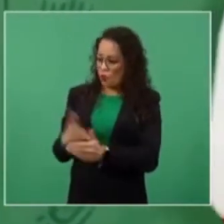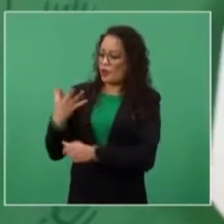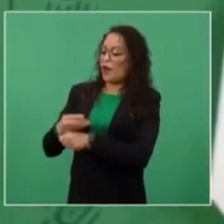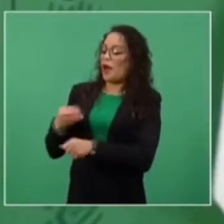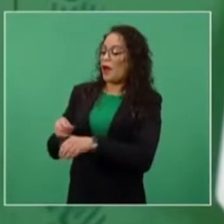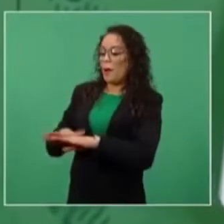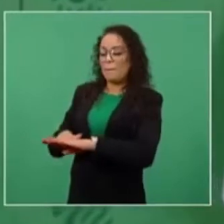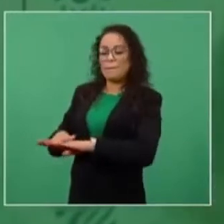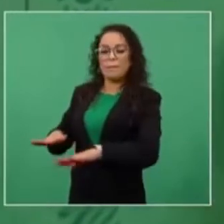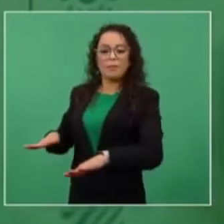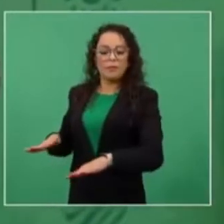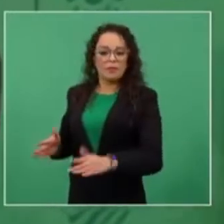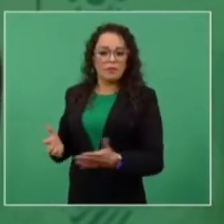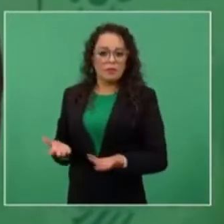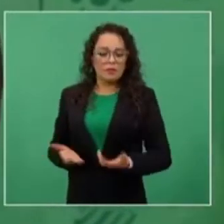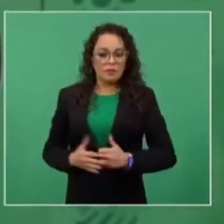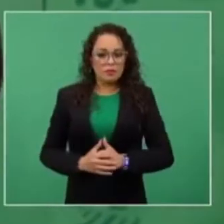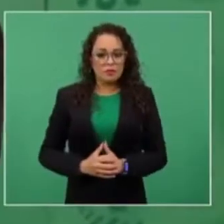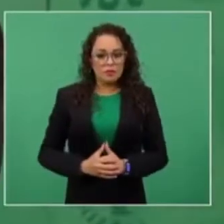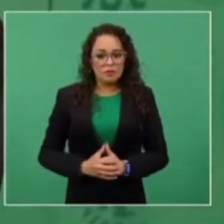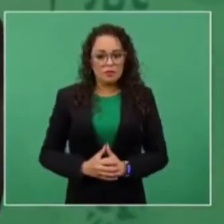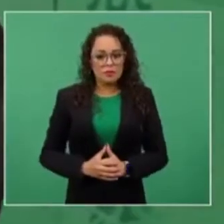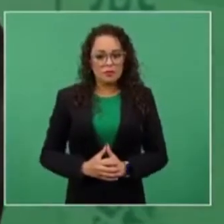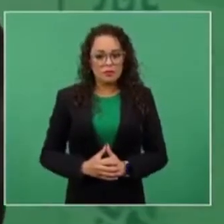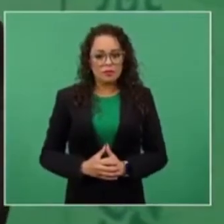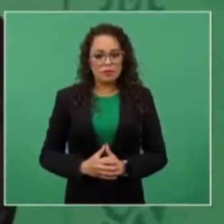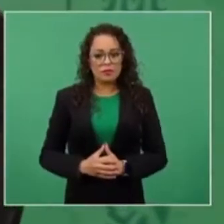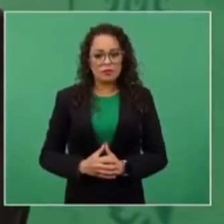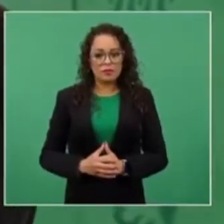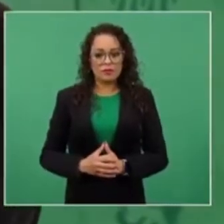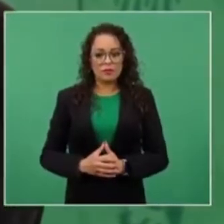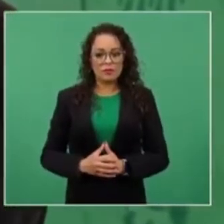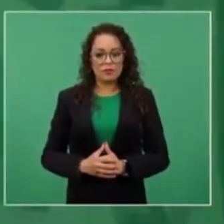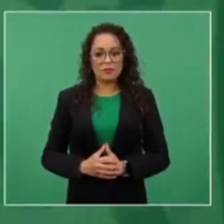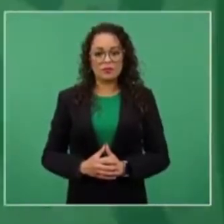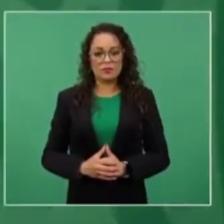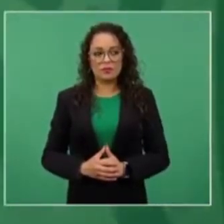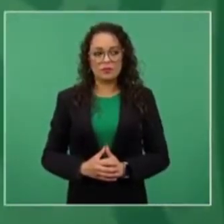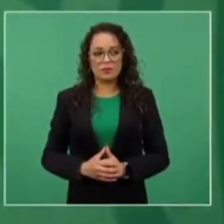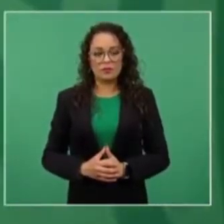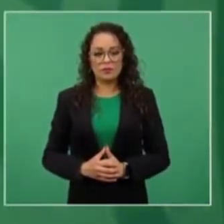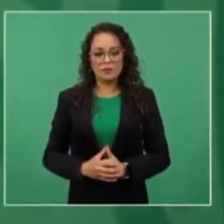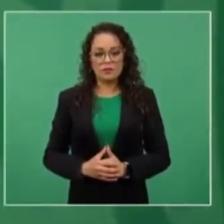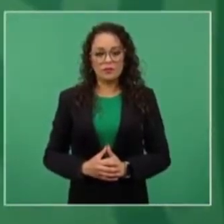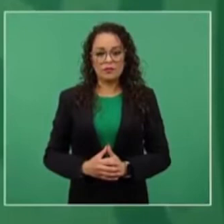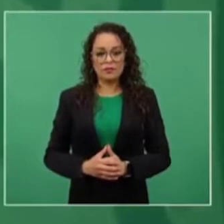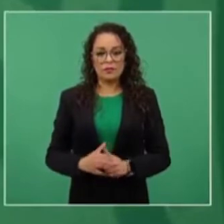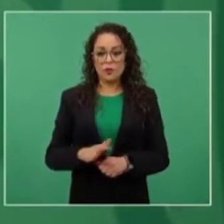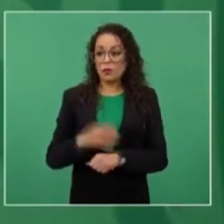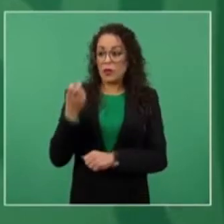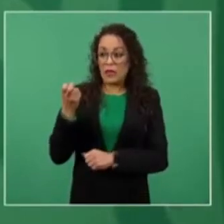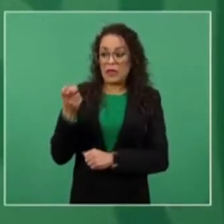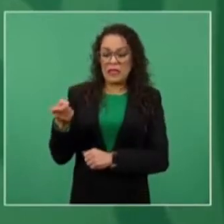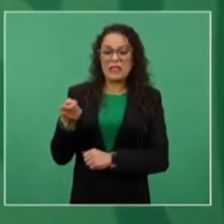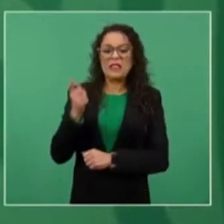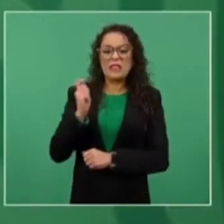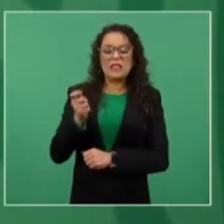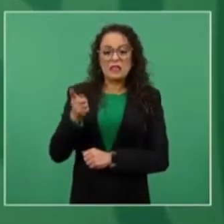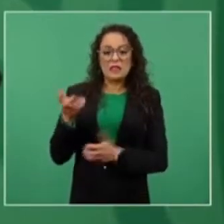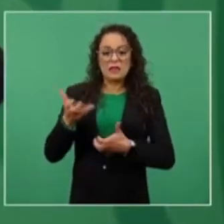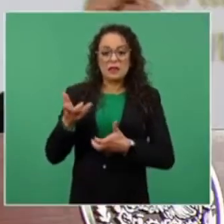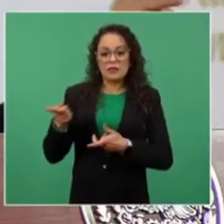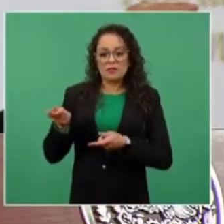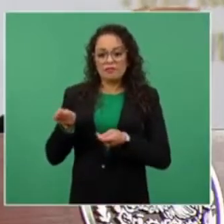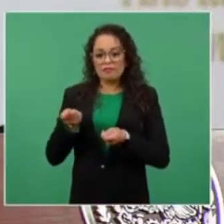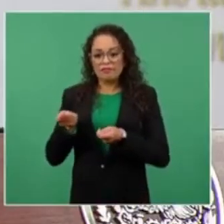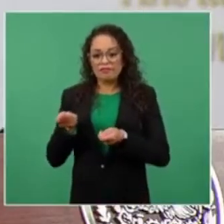Porque esa partida la manejaban los legisladores, la